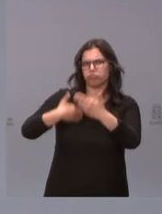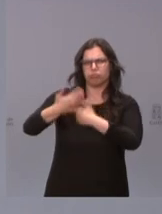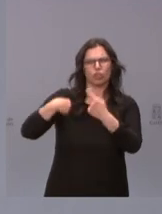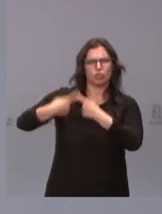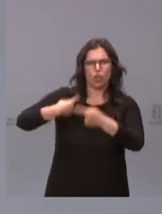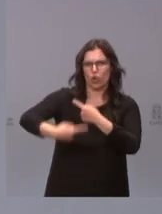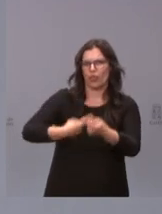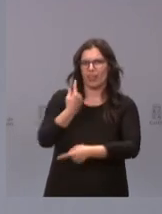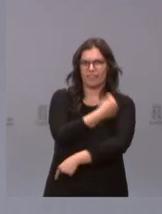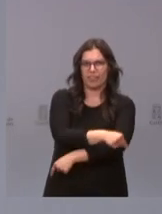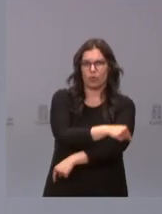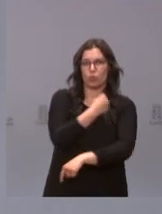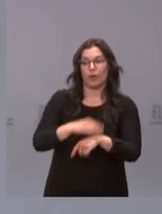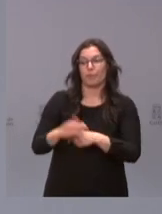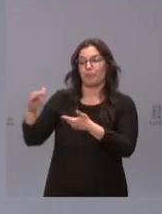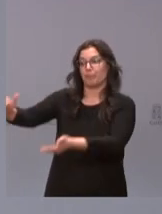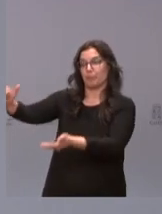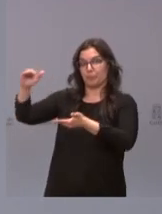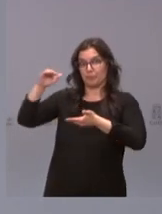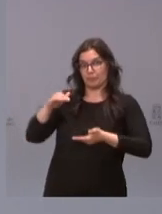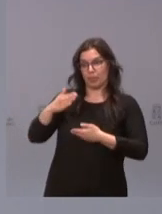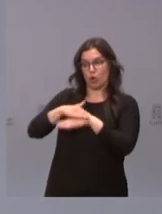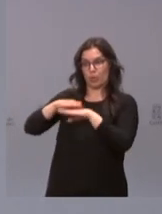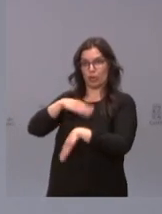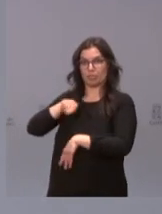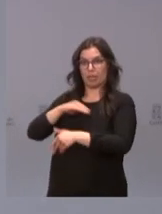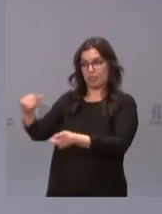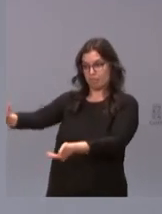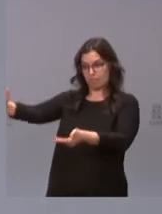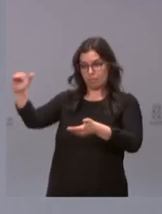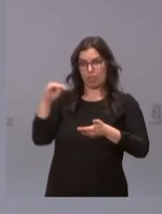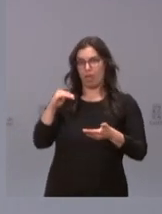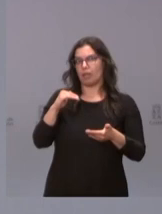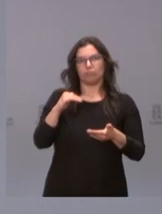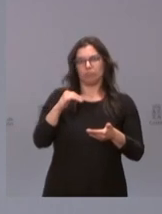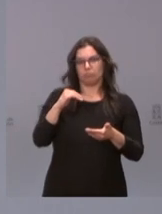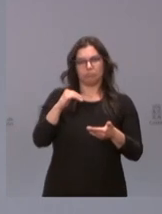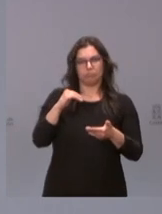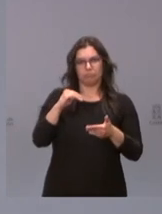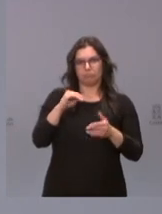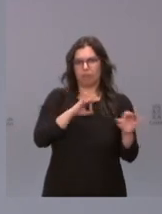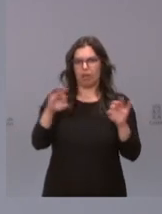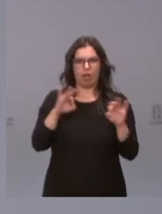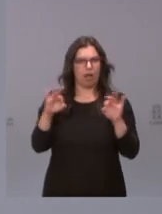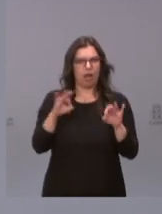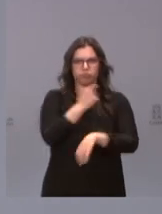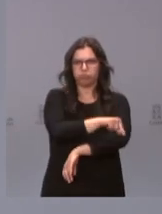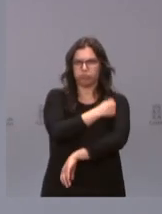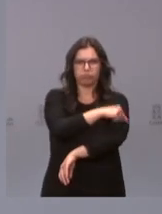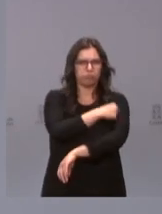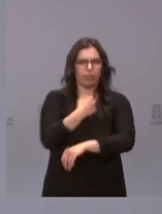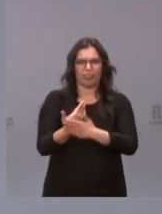las dosis que se nos suministran por parte del Gobierno de España en tan solo unos días son vacunados,